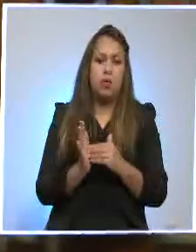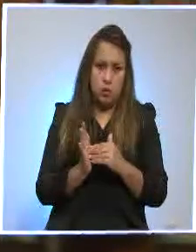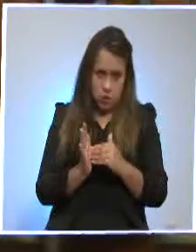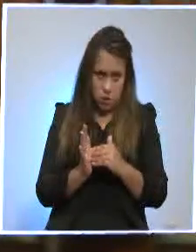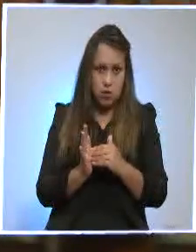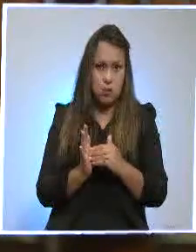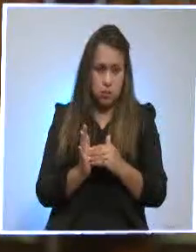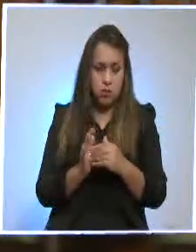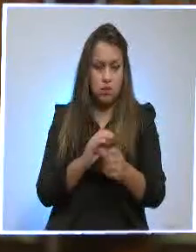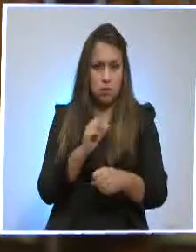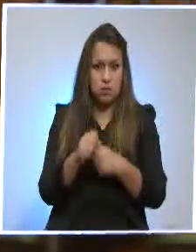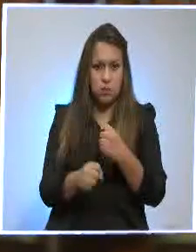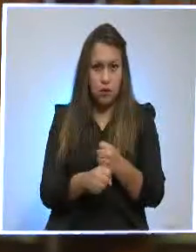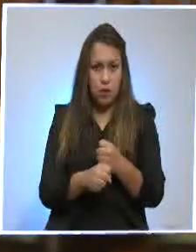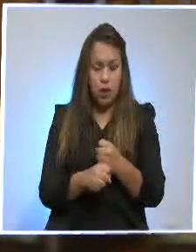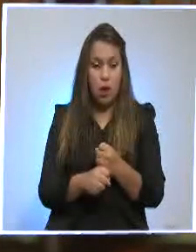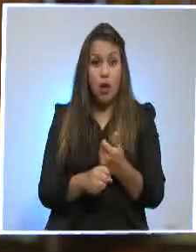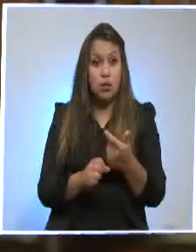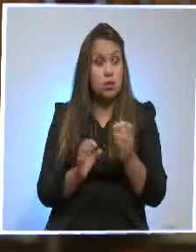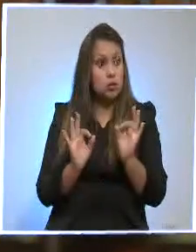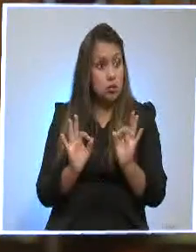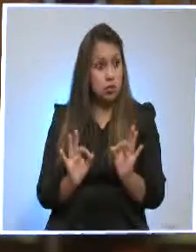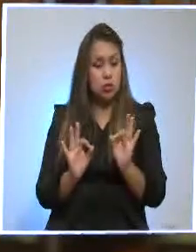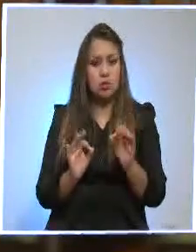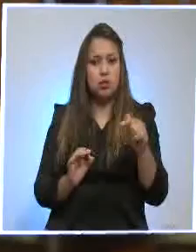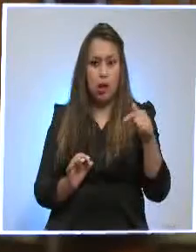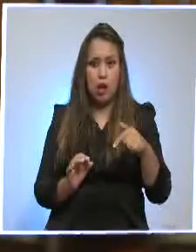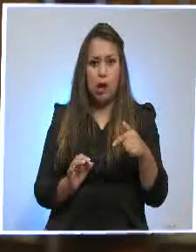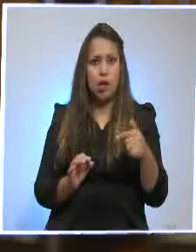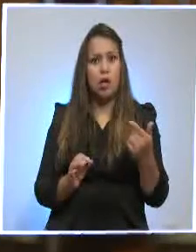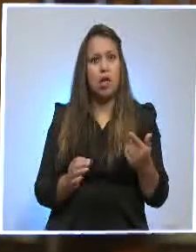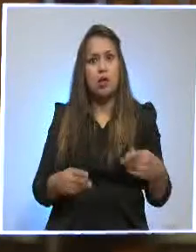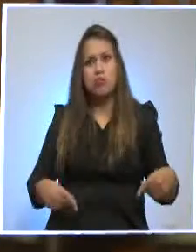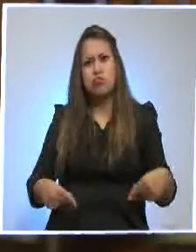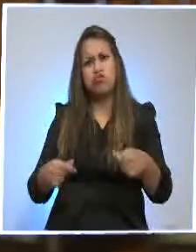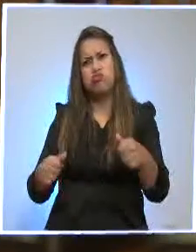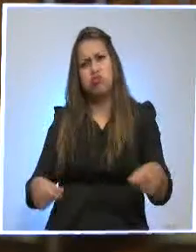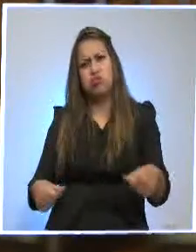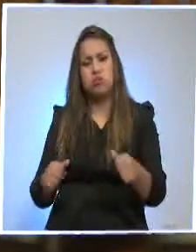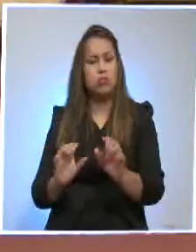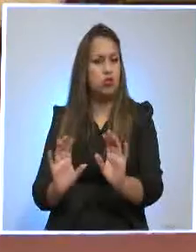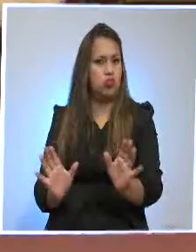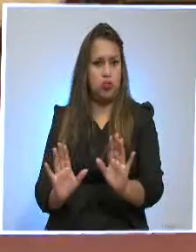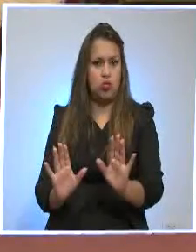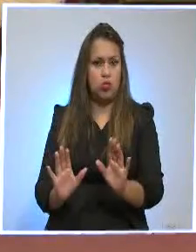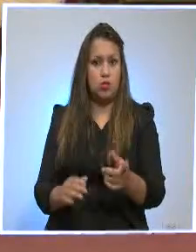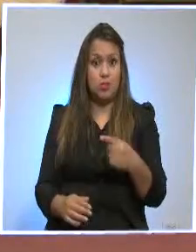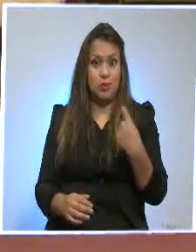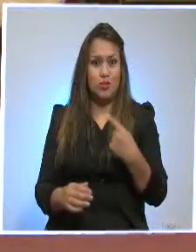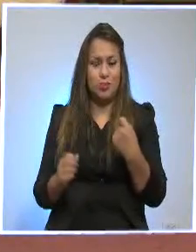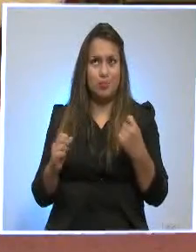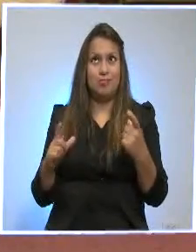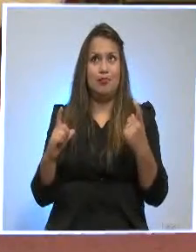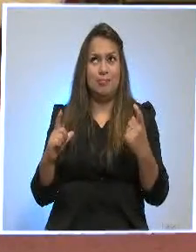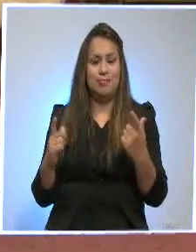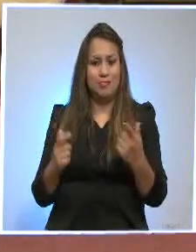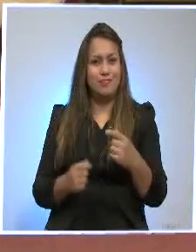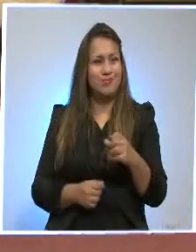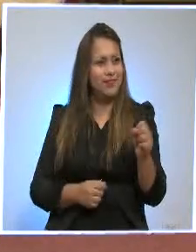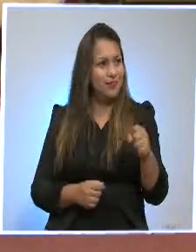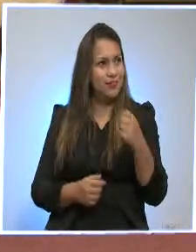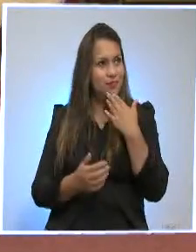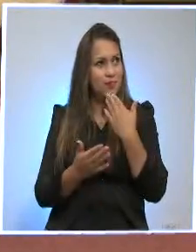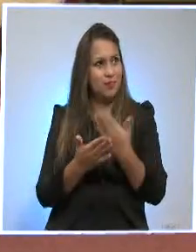se hagan los ajustes necesarios e incluso se siga recortando más el gasto público. Y estaremos atentos. Gracias por habernos